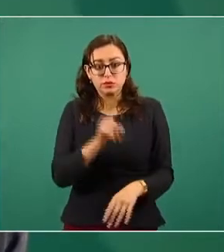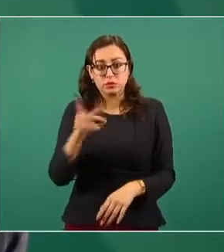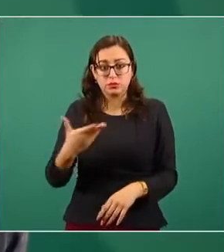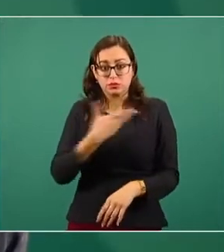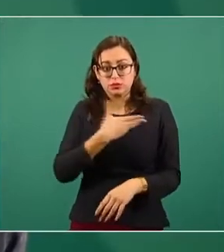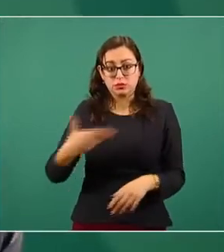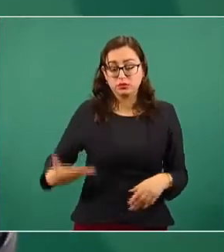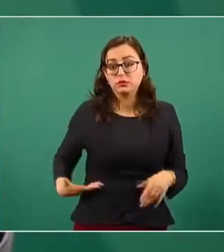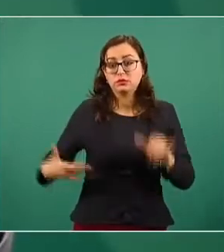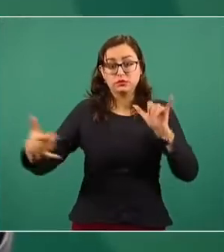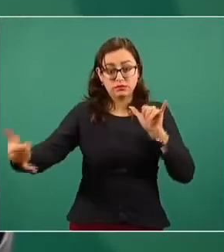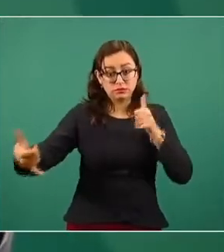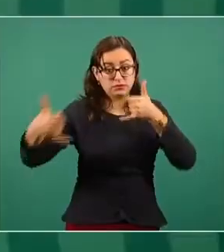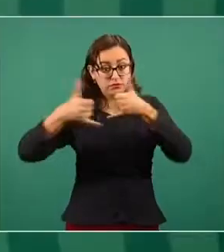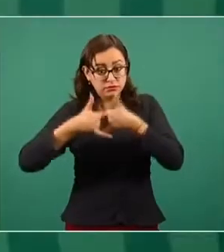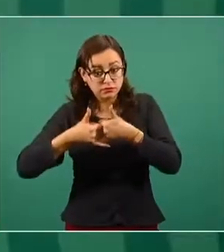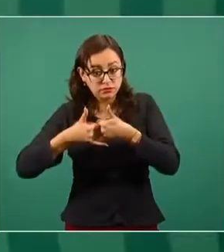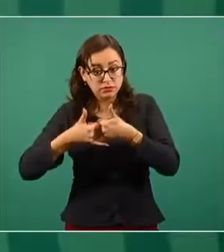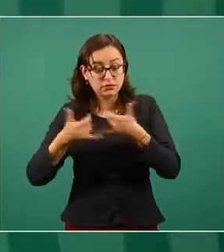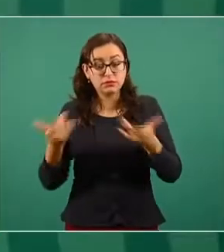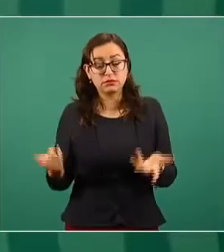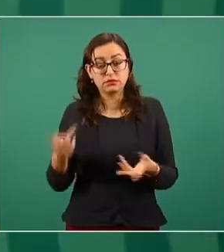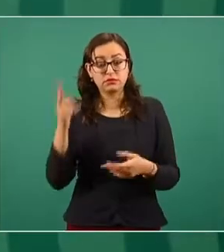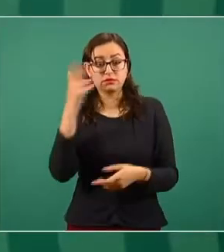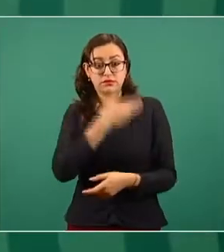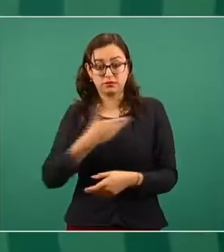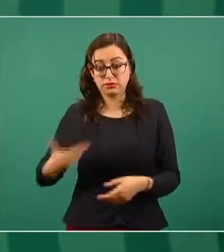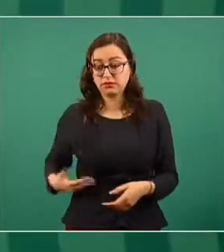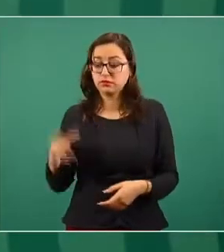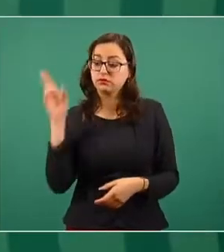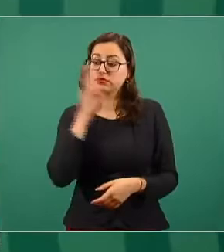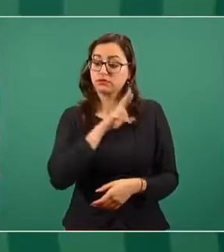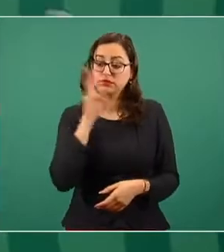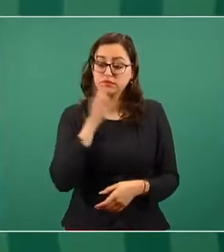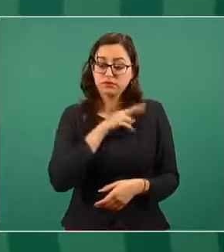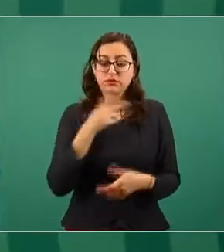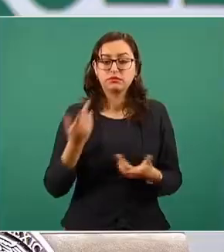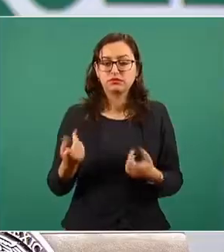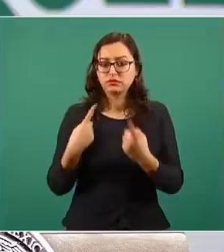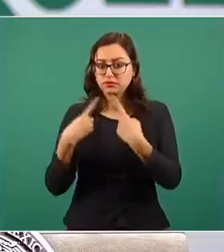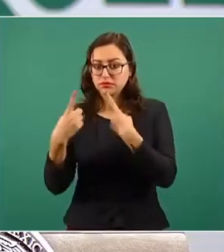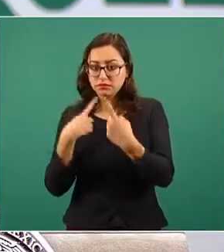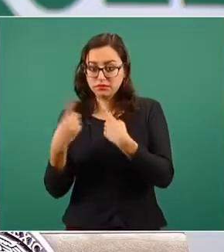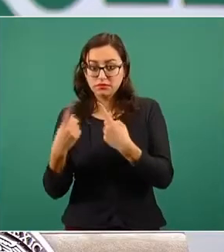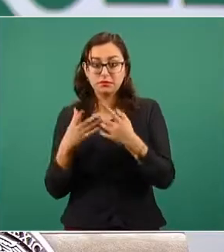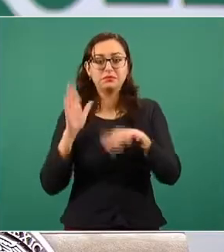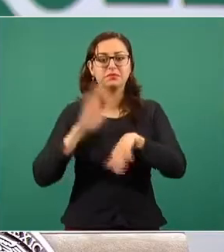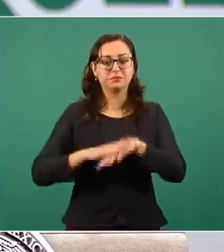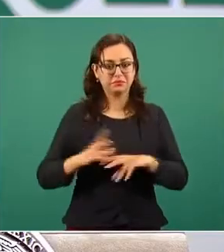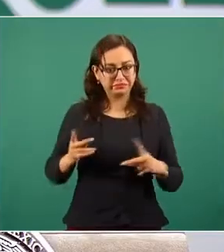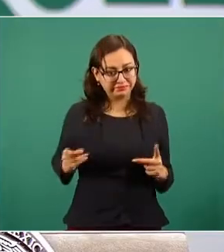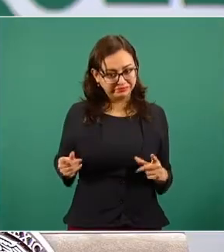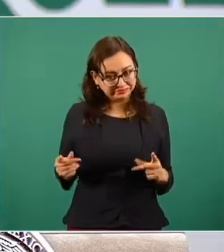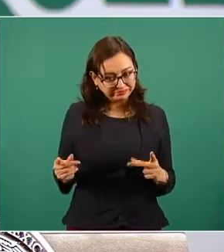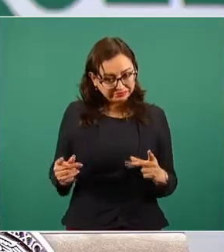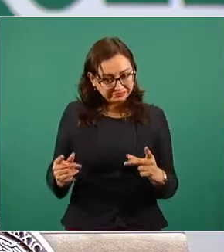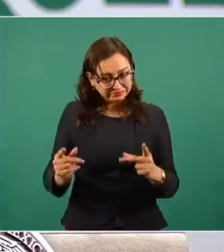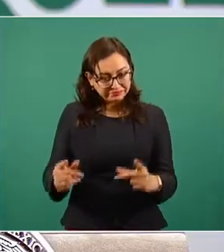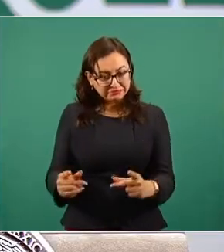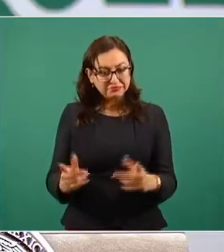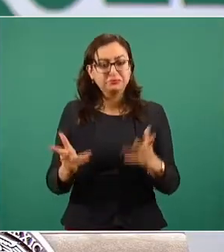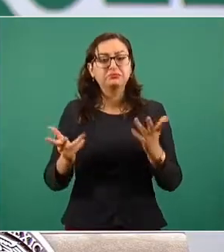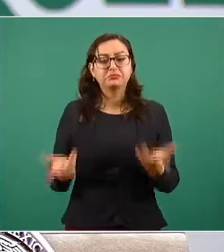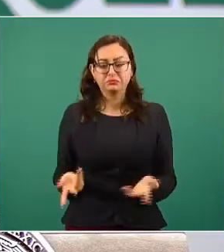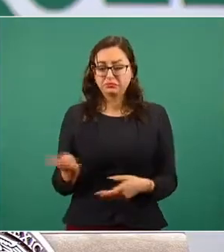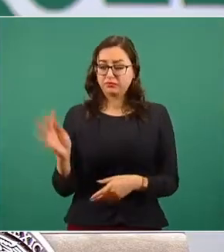presidente con el presidente de Rusia, Vladimir Putin, pues esto se aceleró. Entonces, es posible que ya estemos